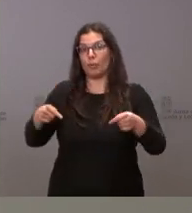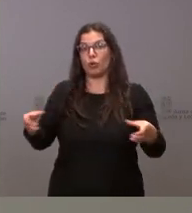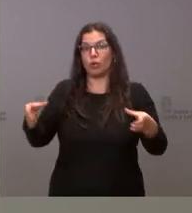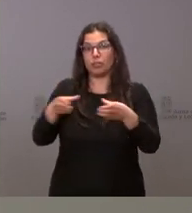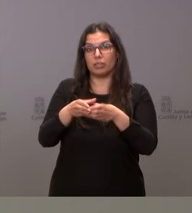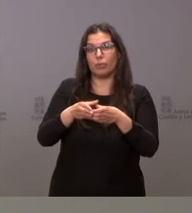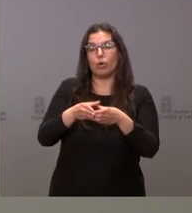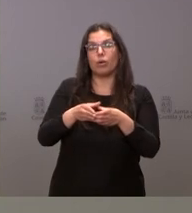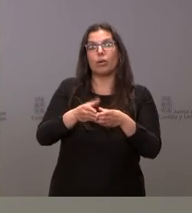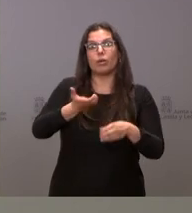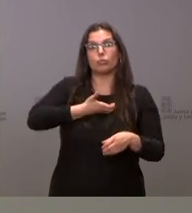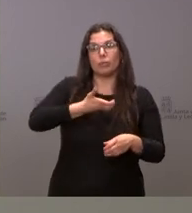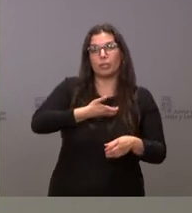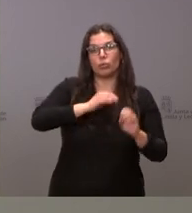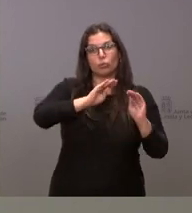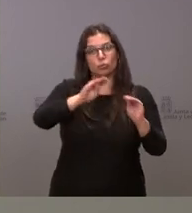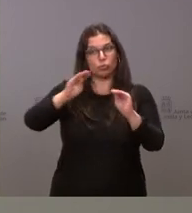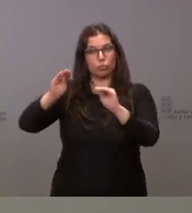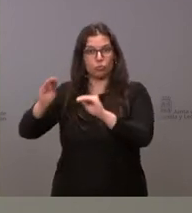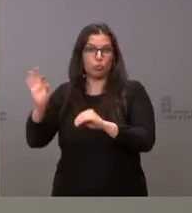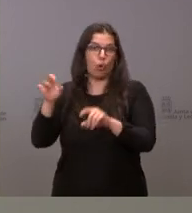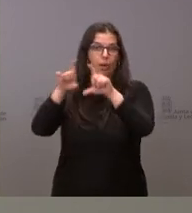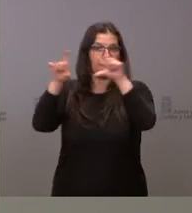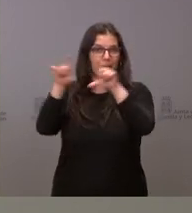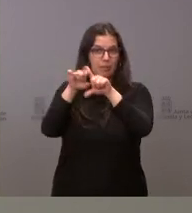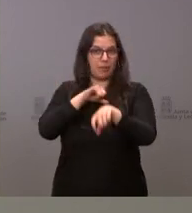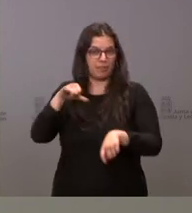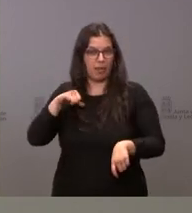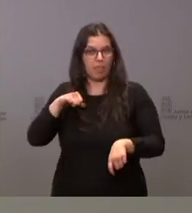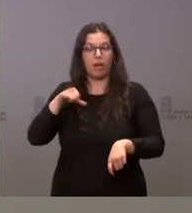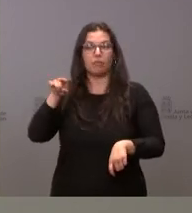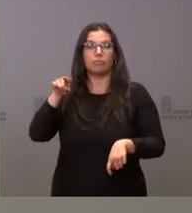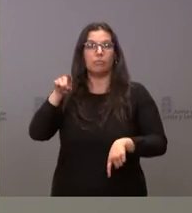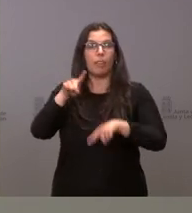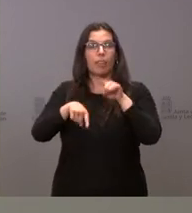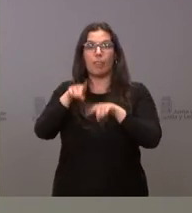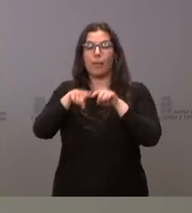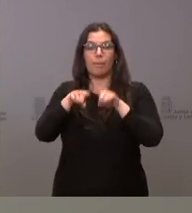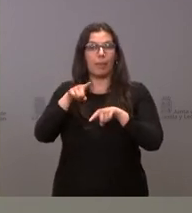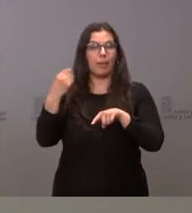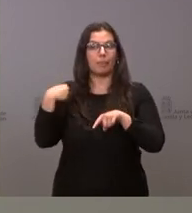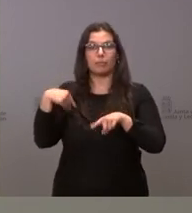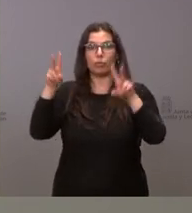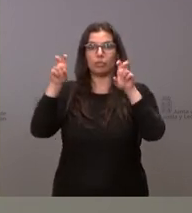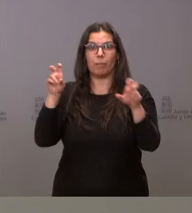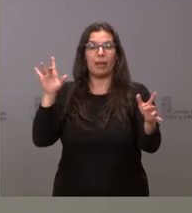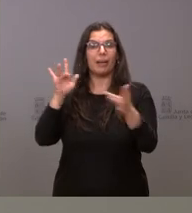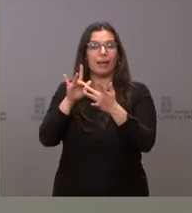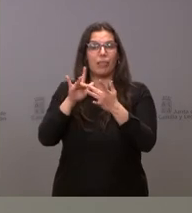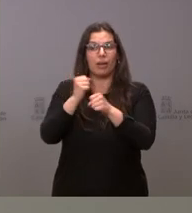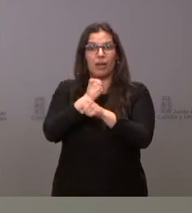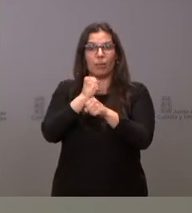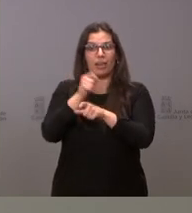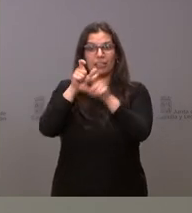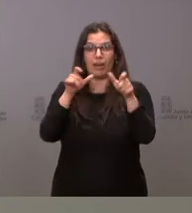ámbito de los ayuntamientos o en el ámbito de las pymes. Por tanto, ahí va a ser un tema de relaciones laborales de los trabajadores que ahora